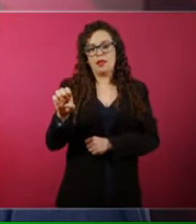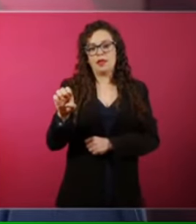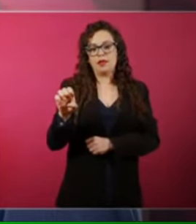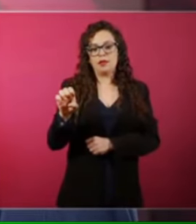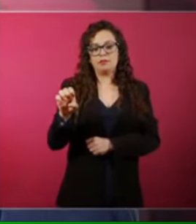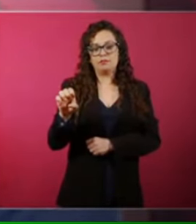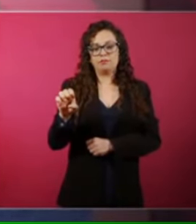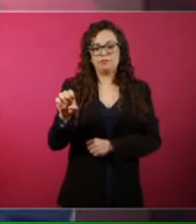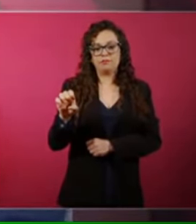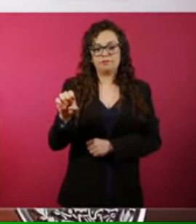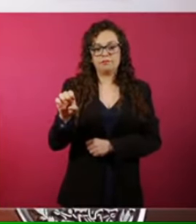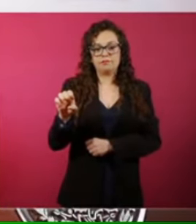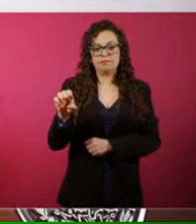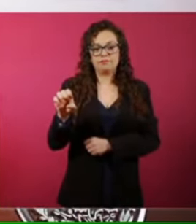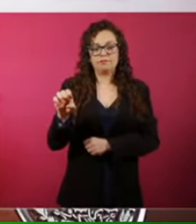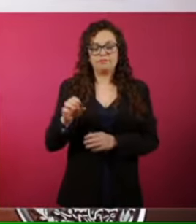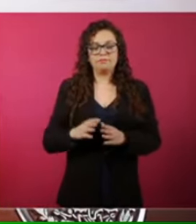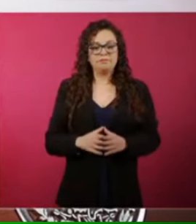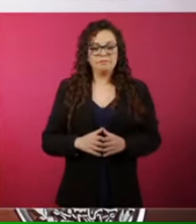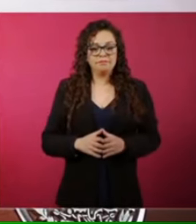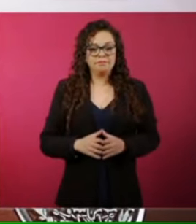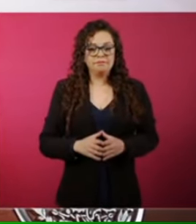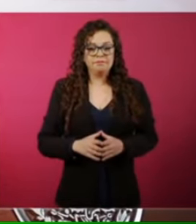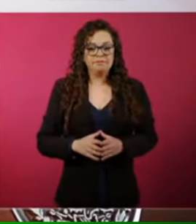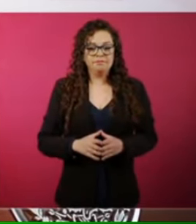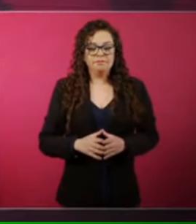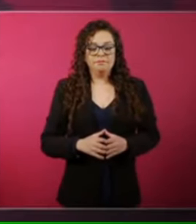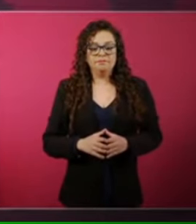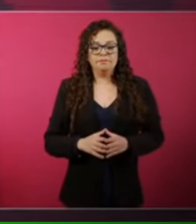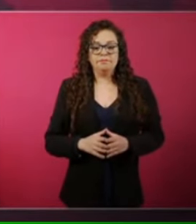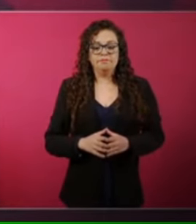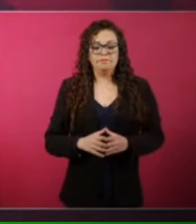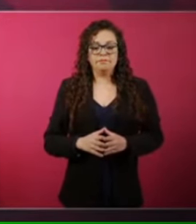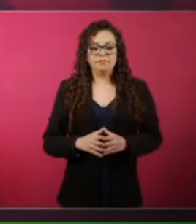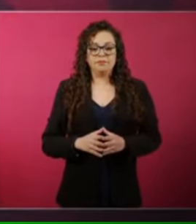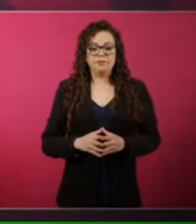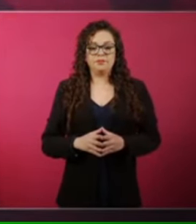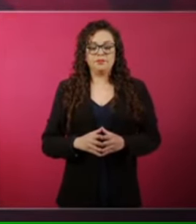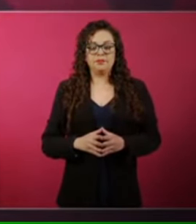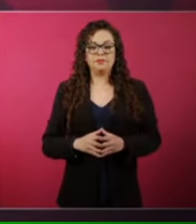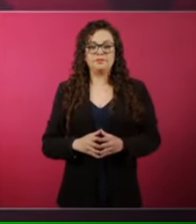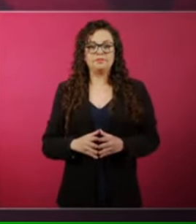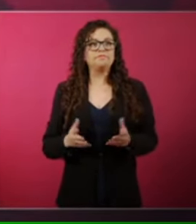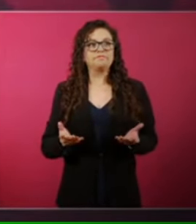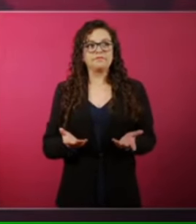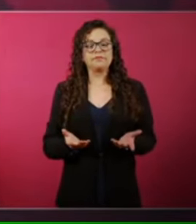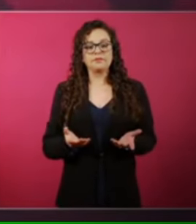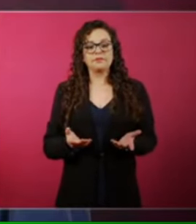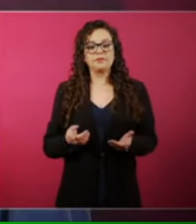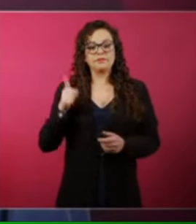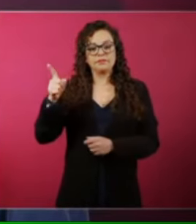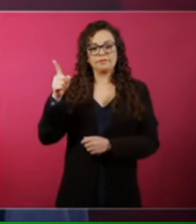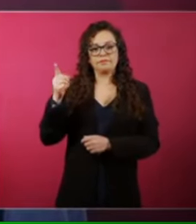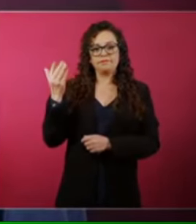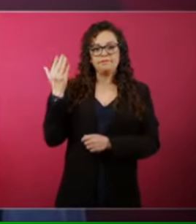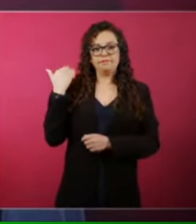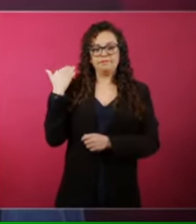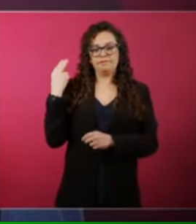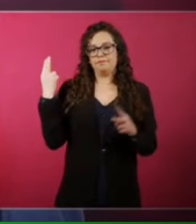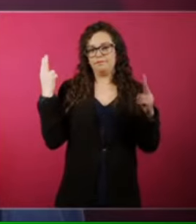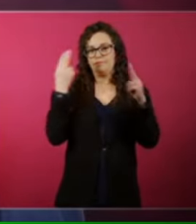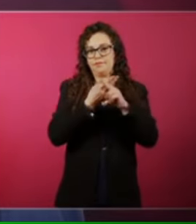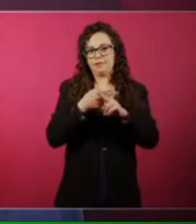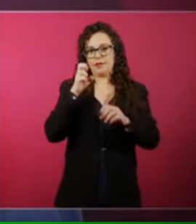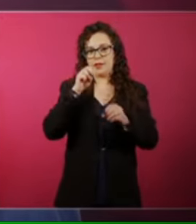Bueno. El obispo asesinado en El Salvador.